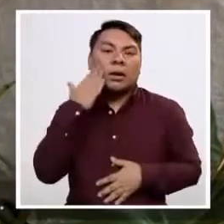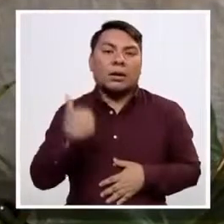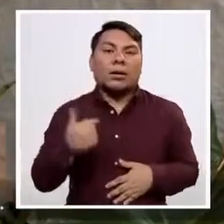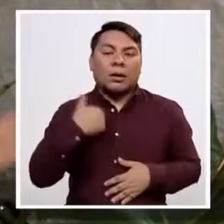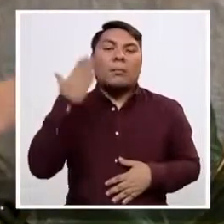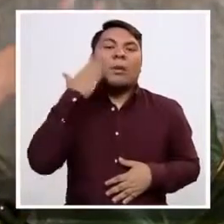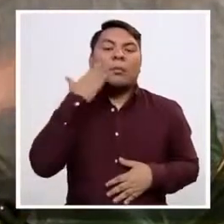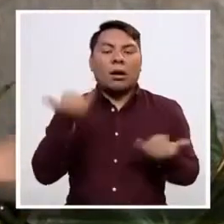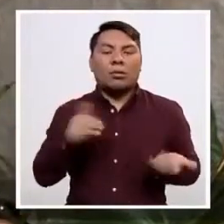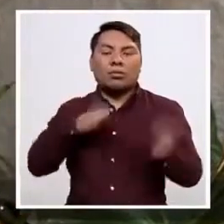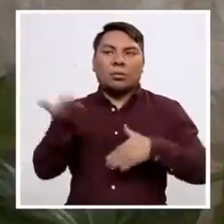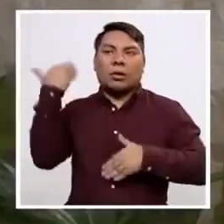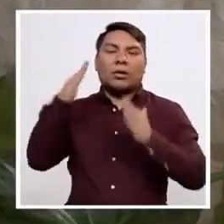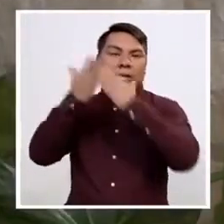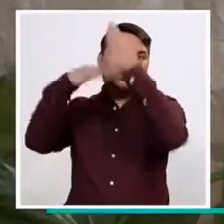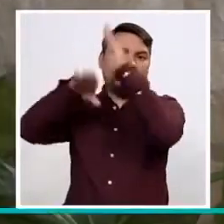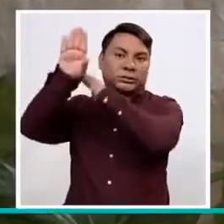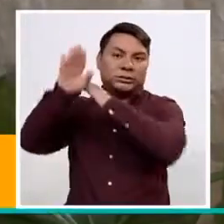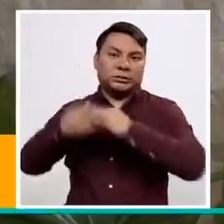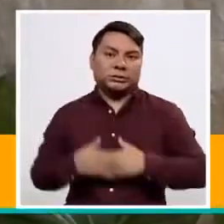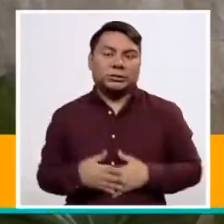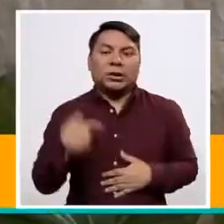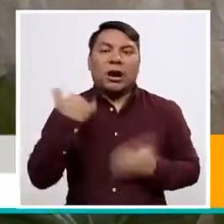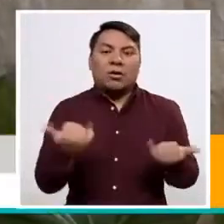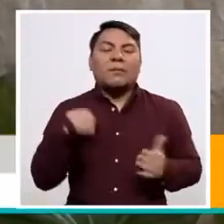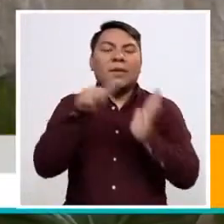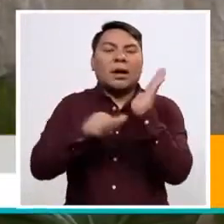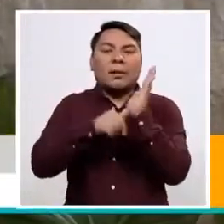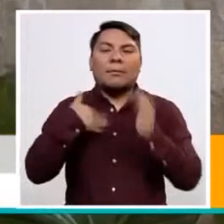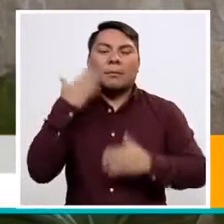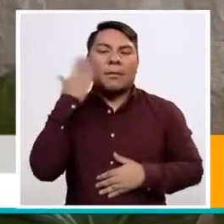Que mamá tiene cielo. Tona es mi hermana.